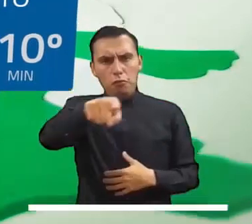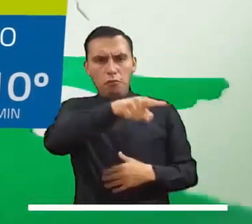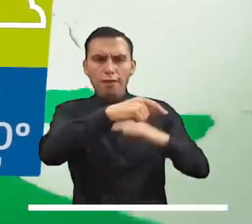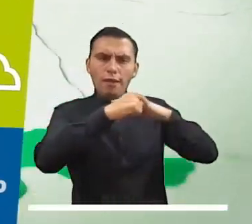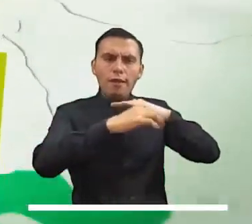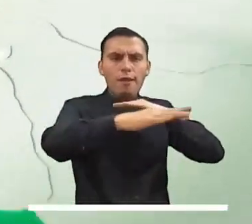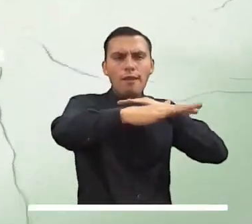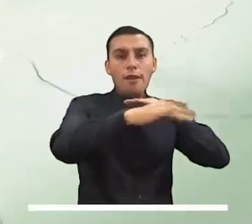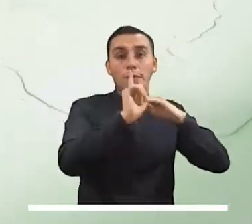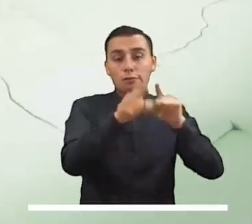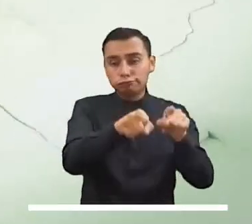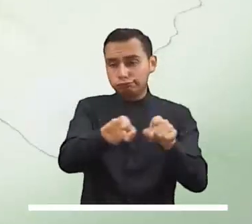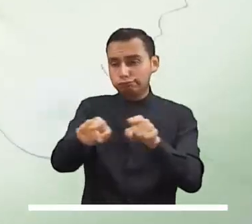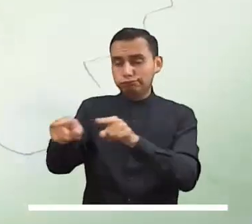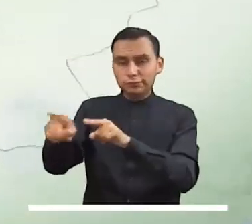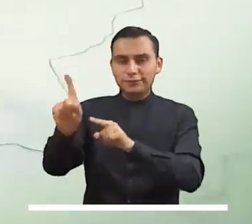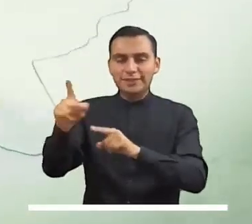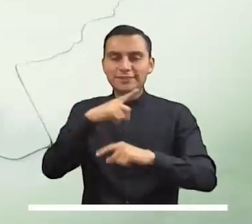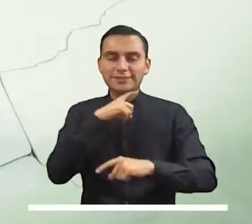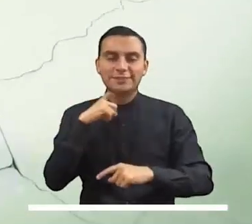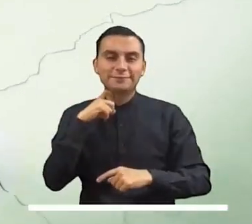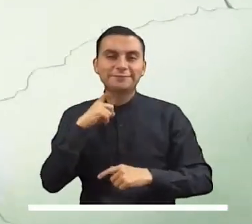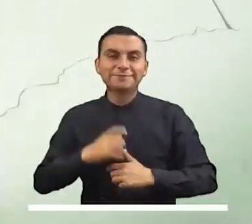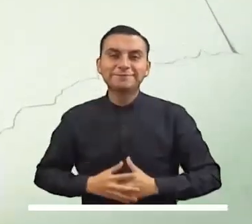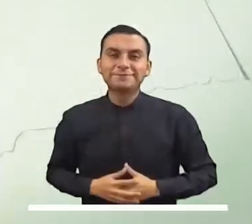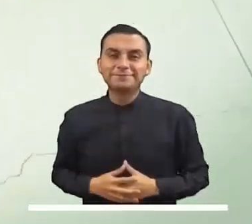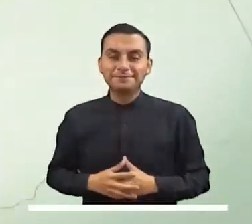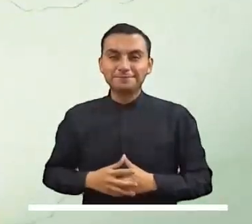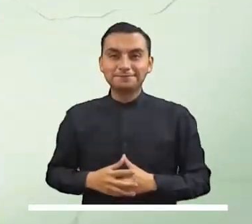que en el resto de la región se espera tiempo seco.